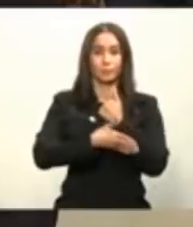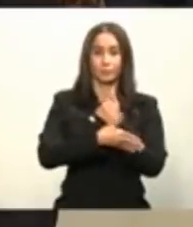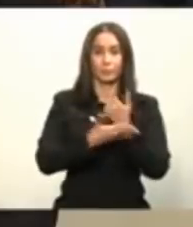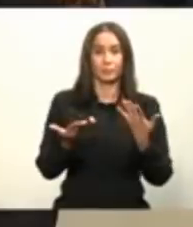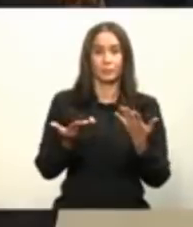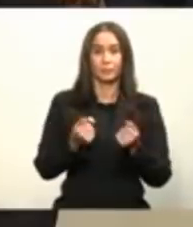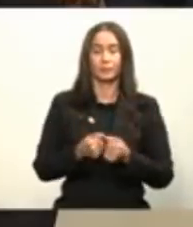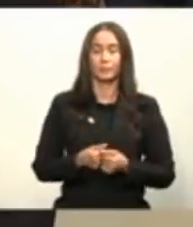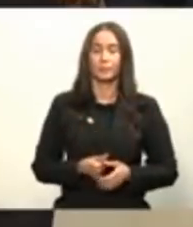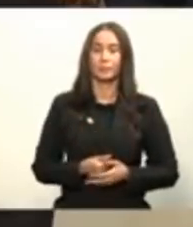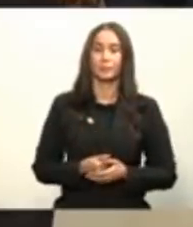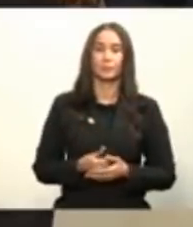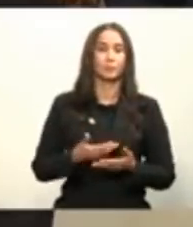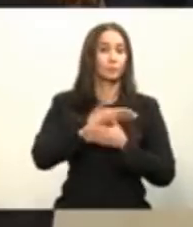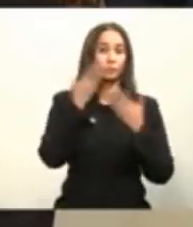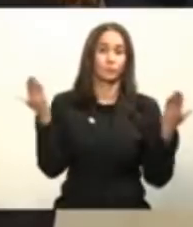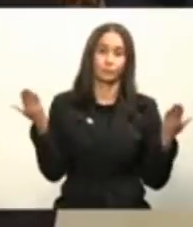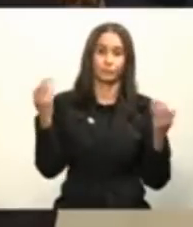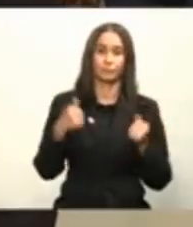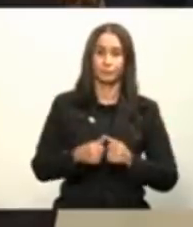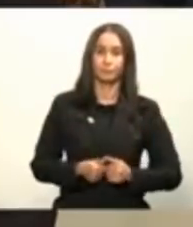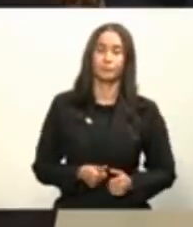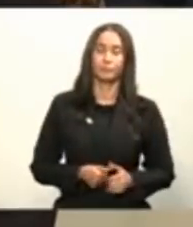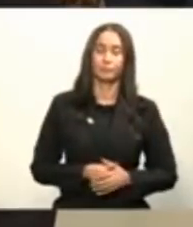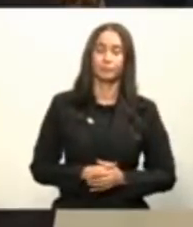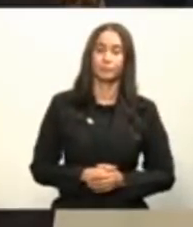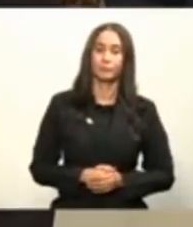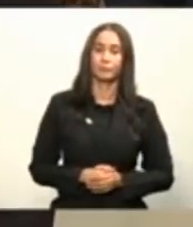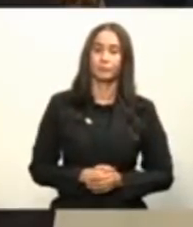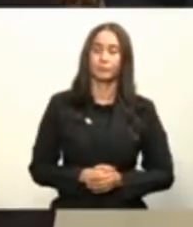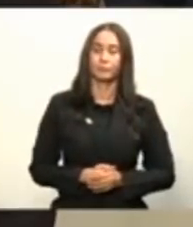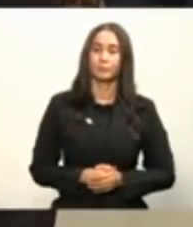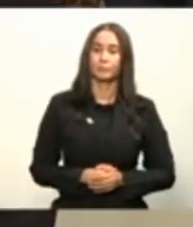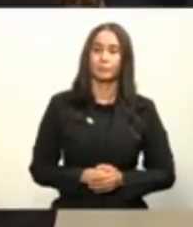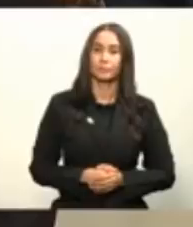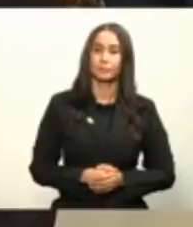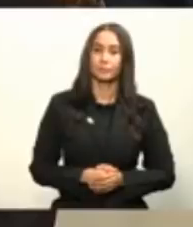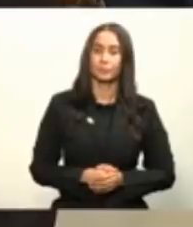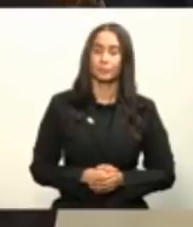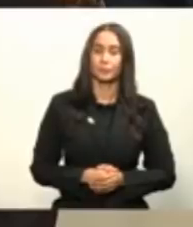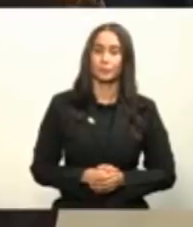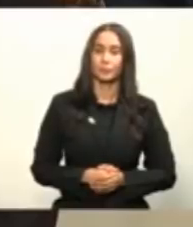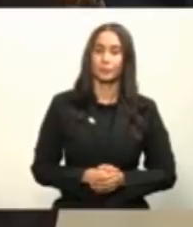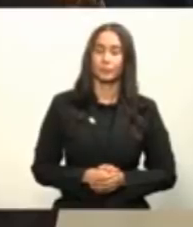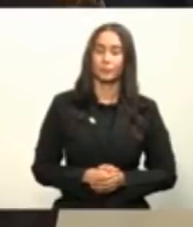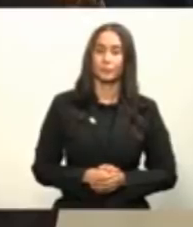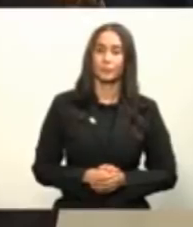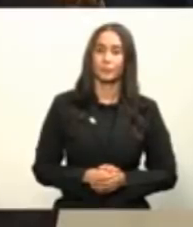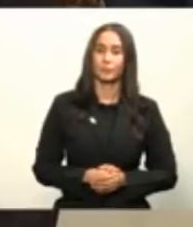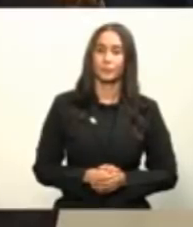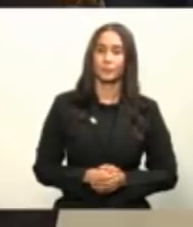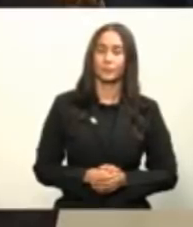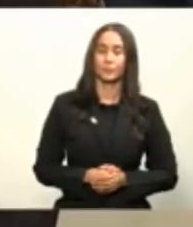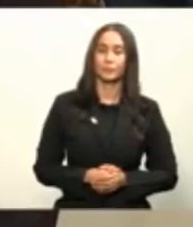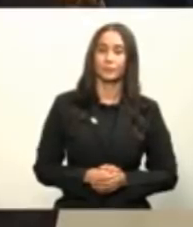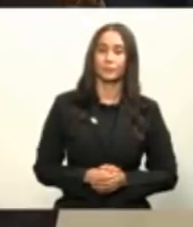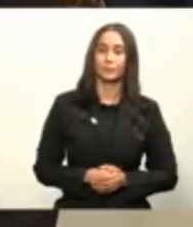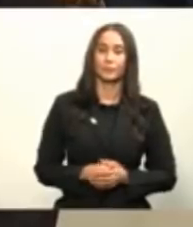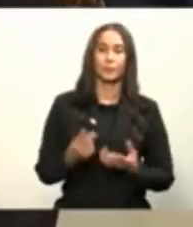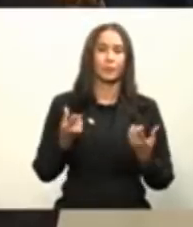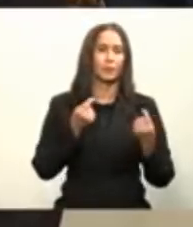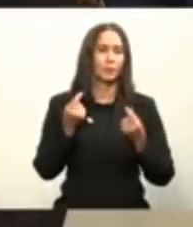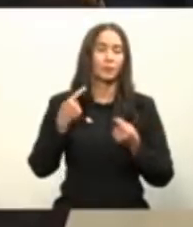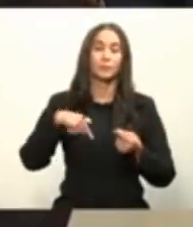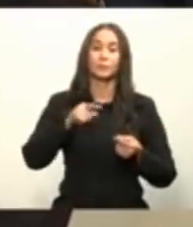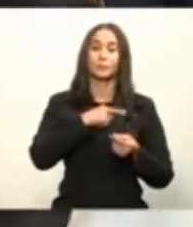no ha existido en esta crisis por lo tanto nosotros entonces tuvimos que